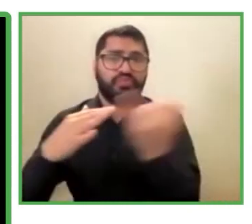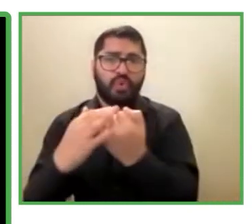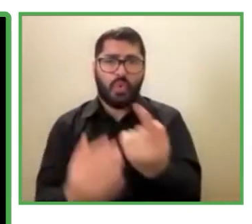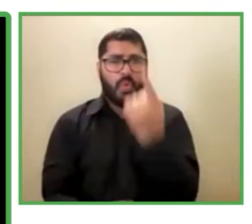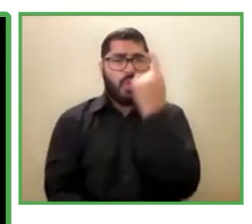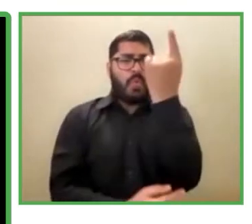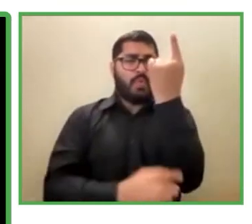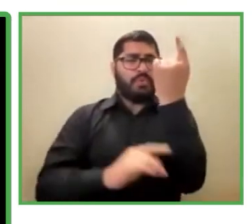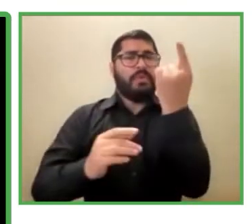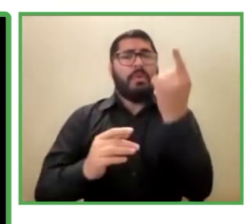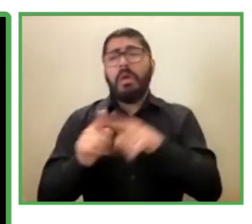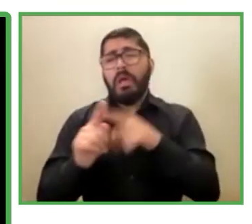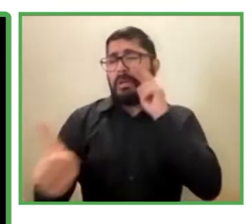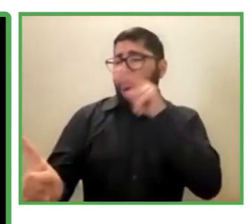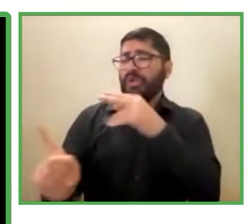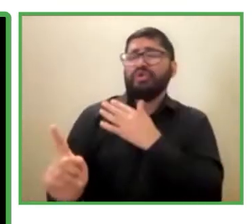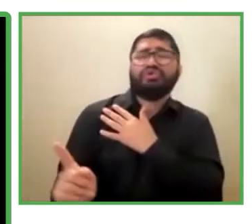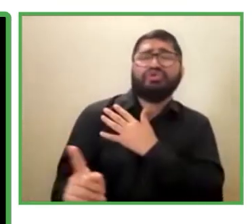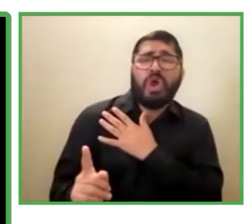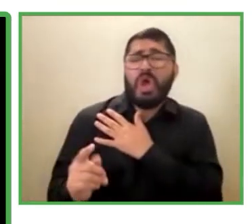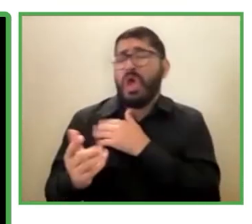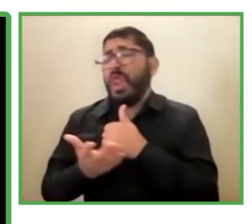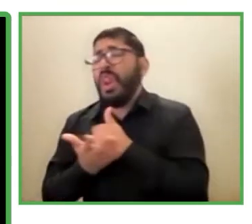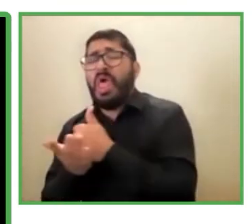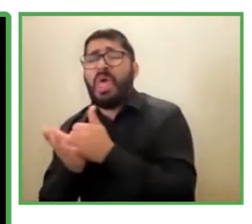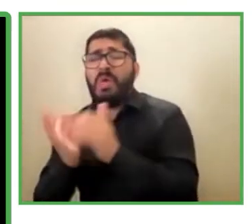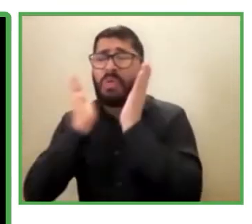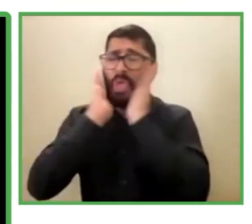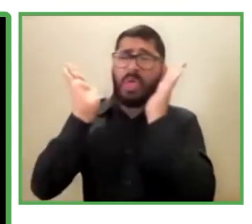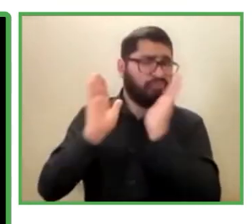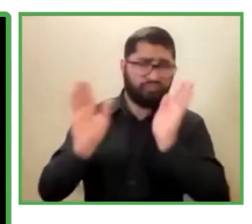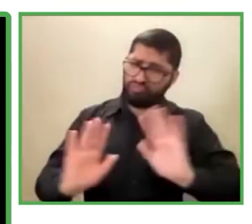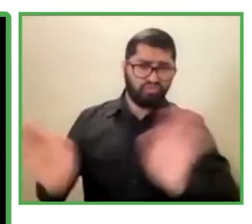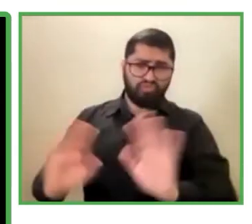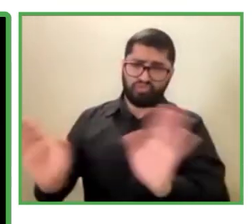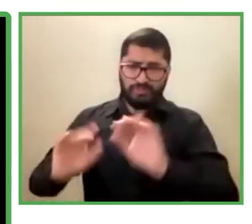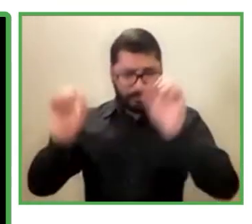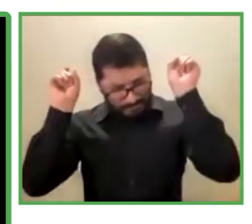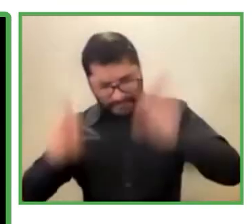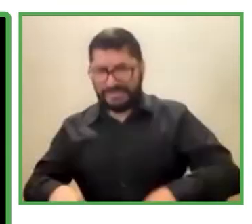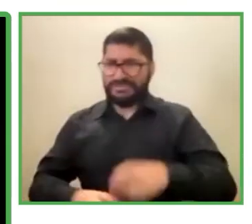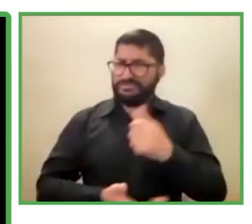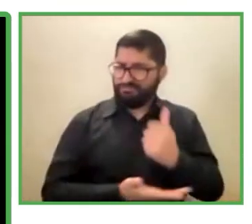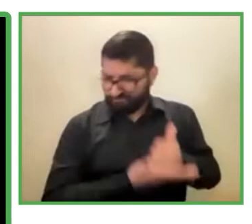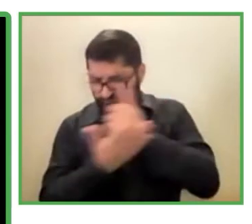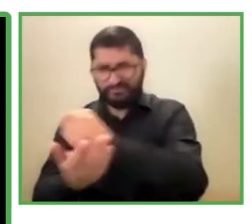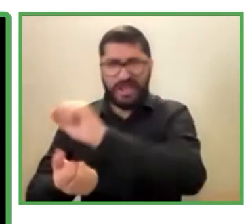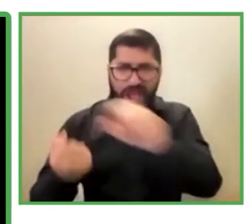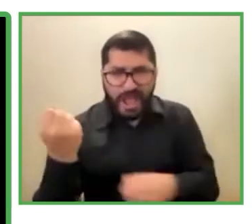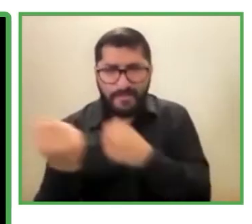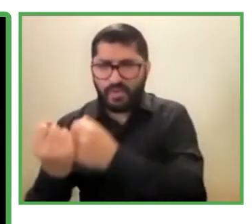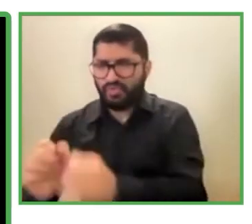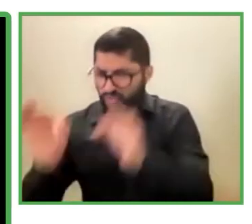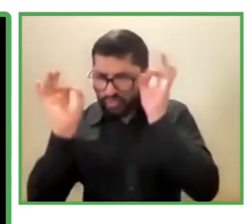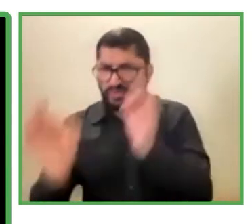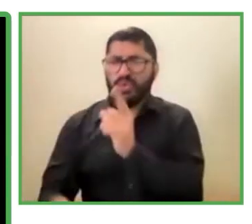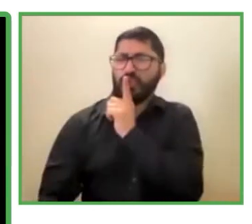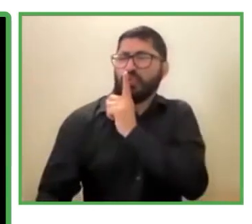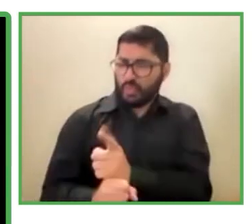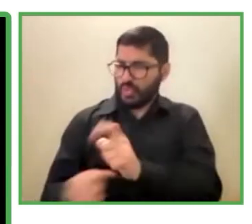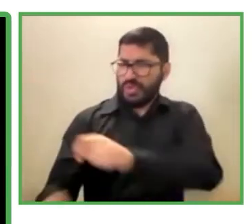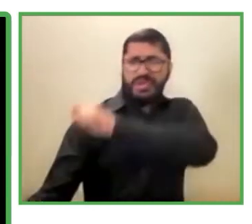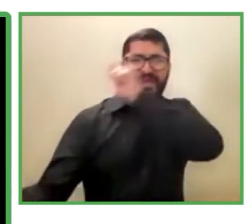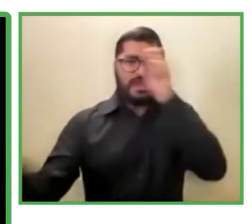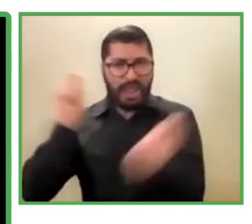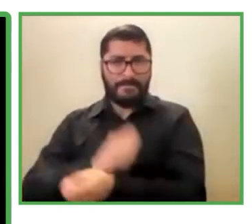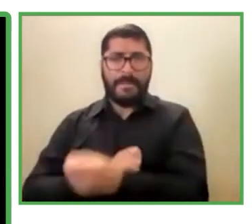no sea únicamente un tema de filantropía, sino que verdaderamente se pueda activar económicamente a esta población